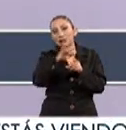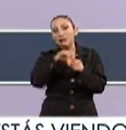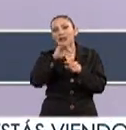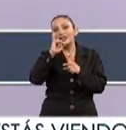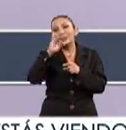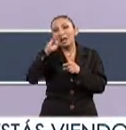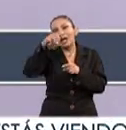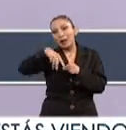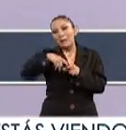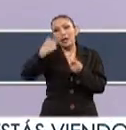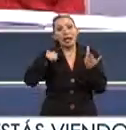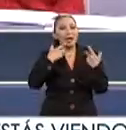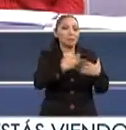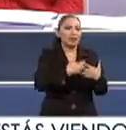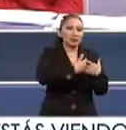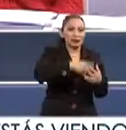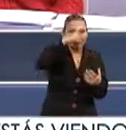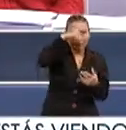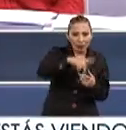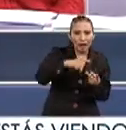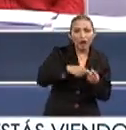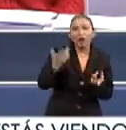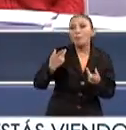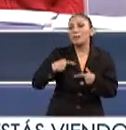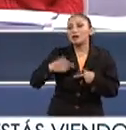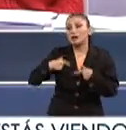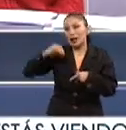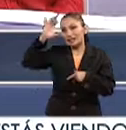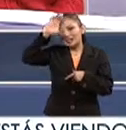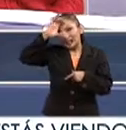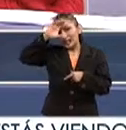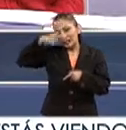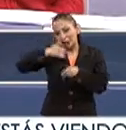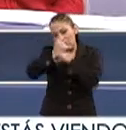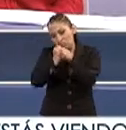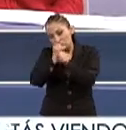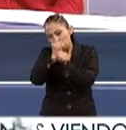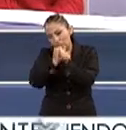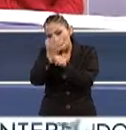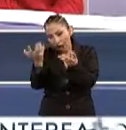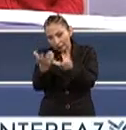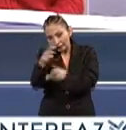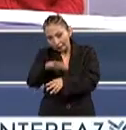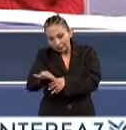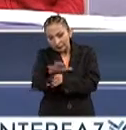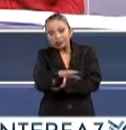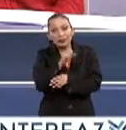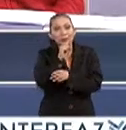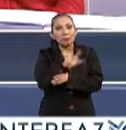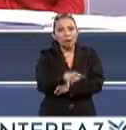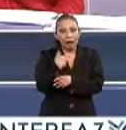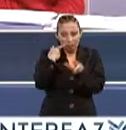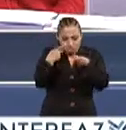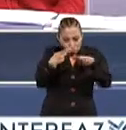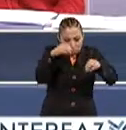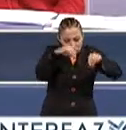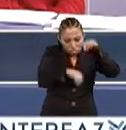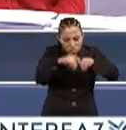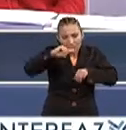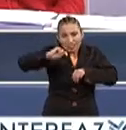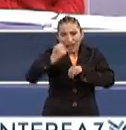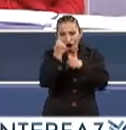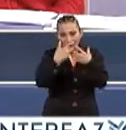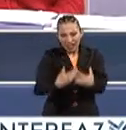emprendedores mexicanos, a científicos que hacen desde el punto de vista de investigación hasta desarrollos tecnológicos